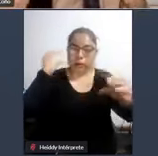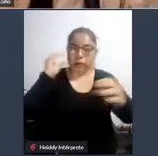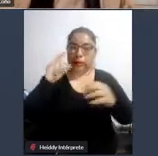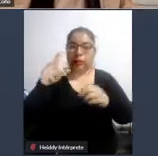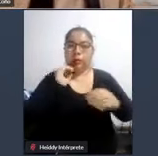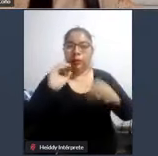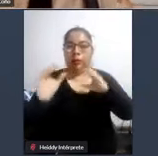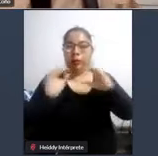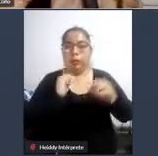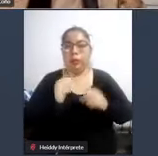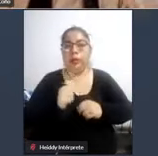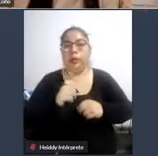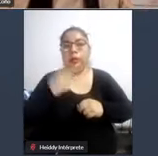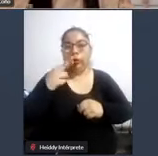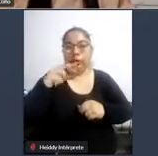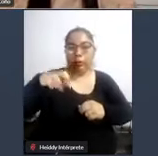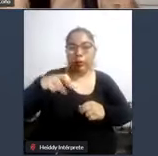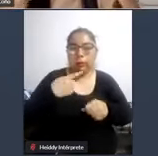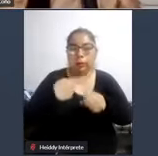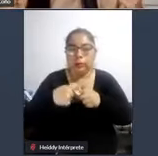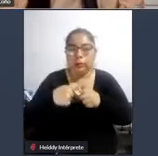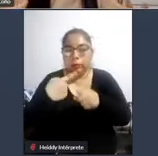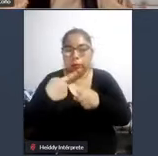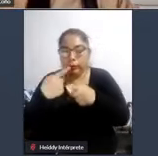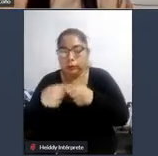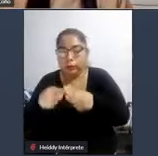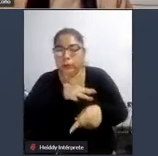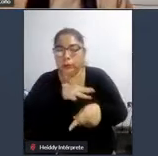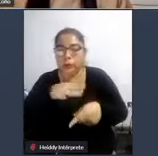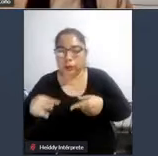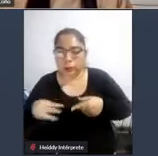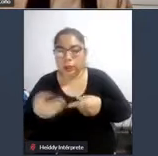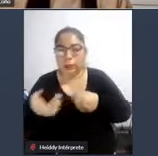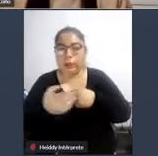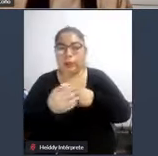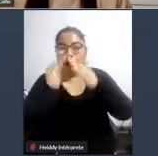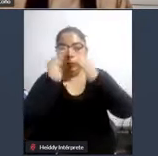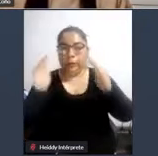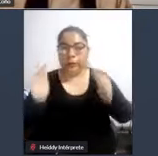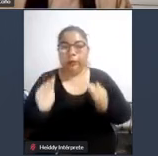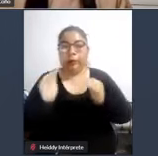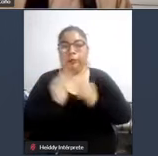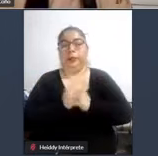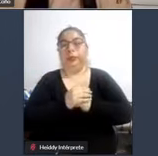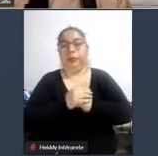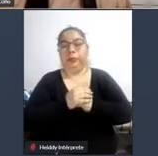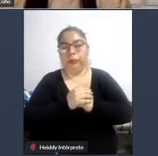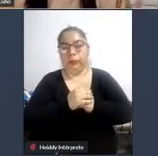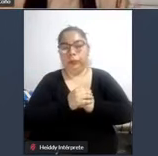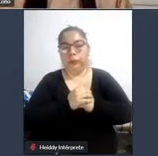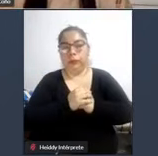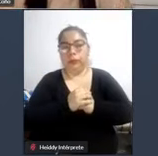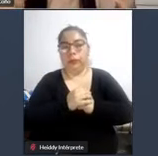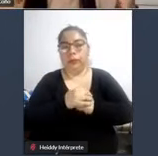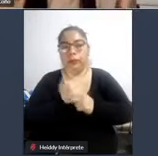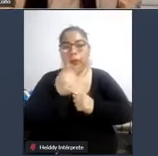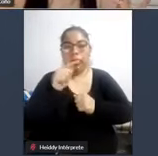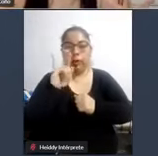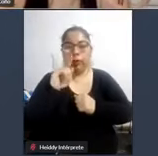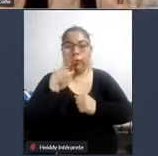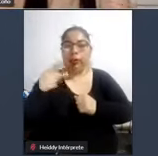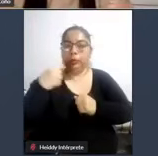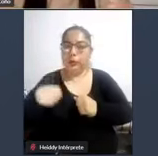con pro transporte con pro tránsito pro movilidad el ministerio también de vivienda y construcción la ATU la